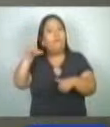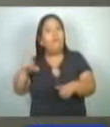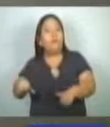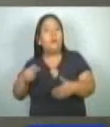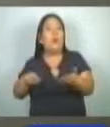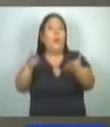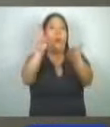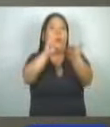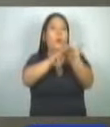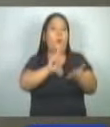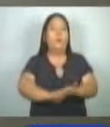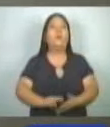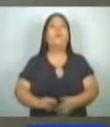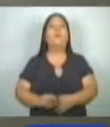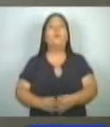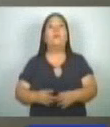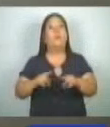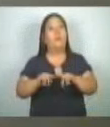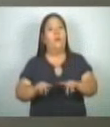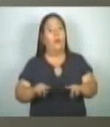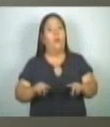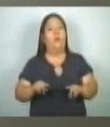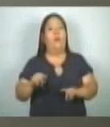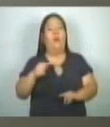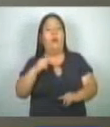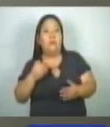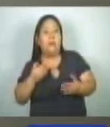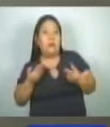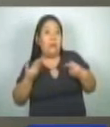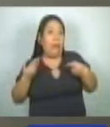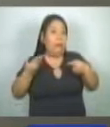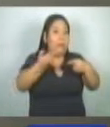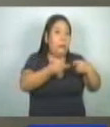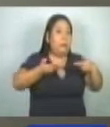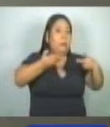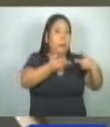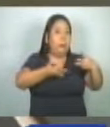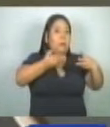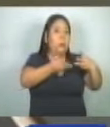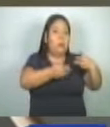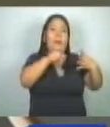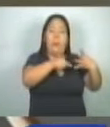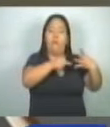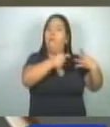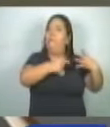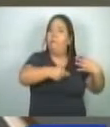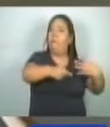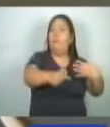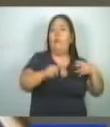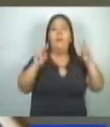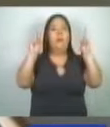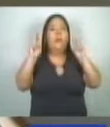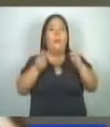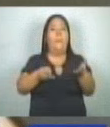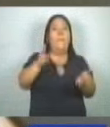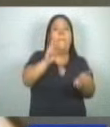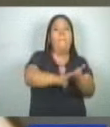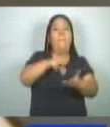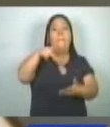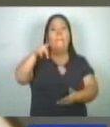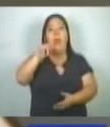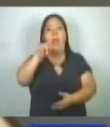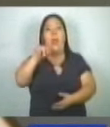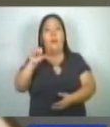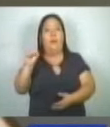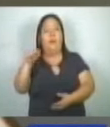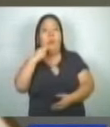contratos colectivos. Sin embargo, los beneficios ya existentes continúan. Respecto a las plazas, se han planteado que cada entidad